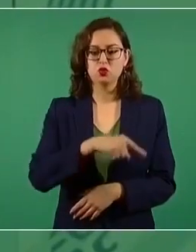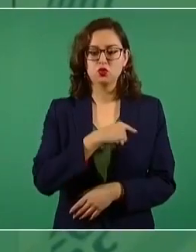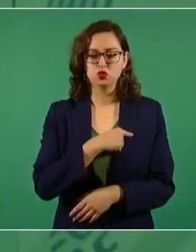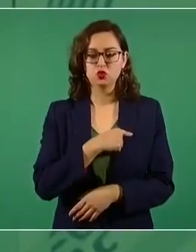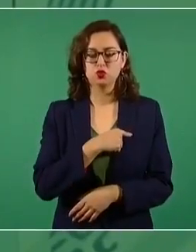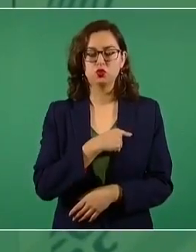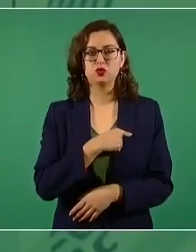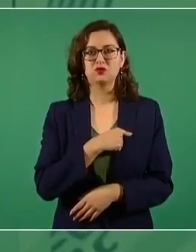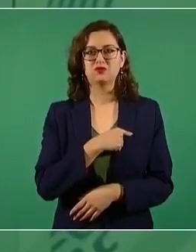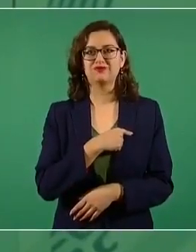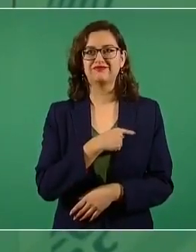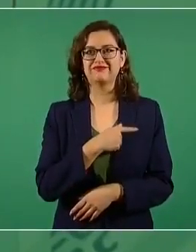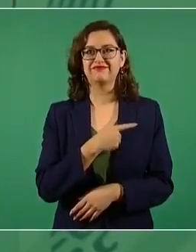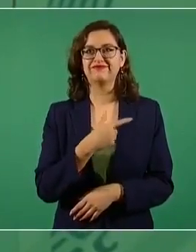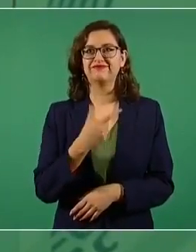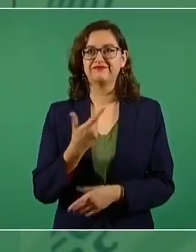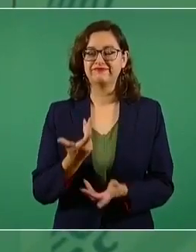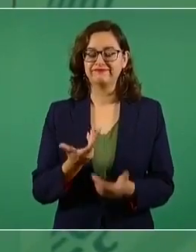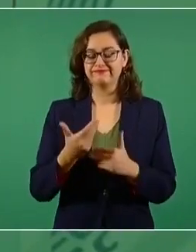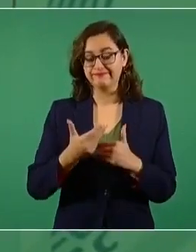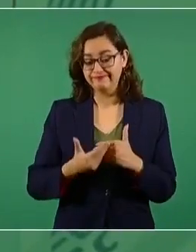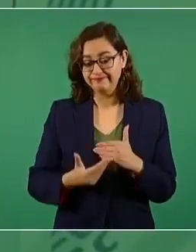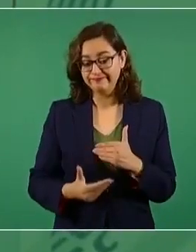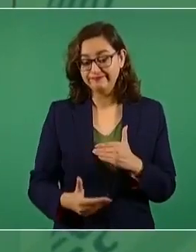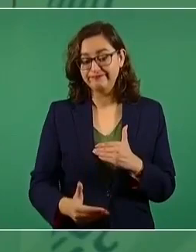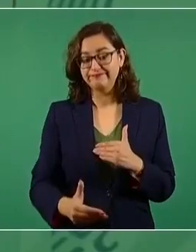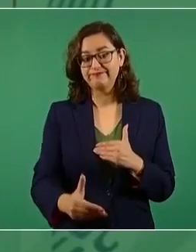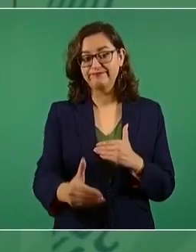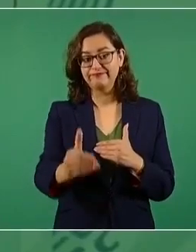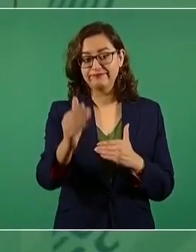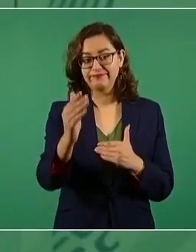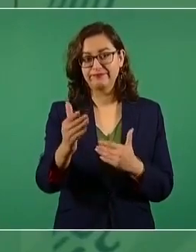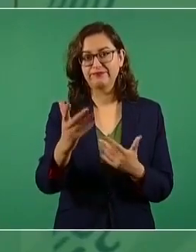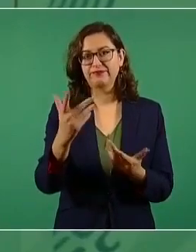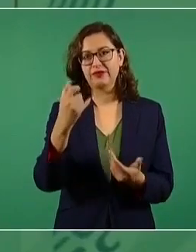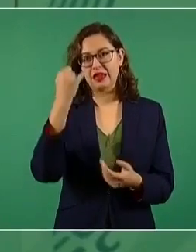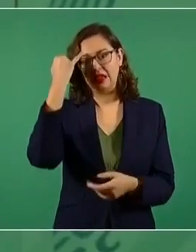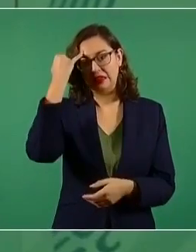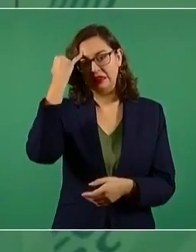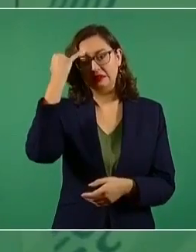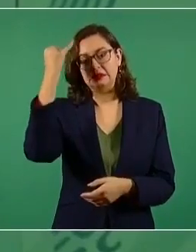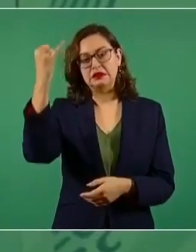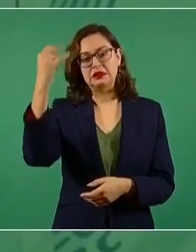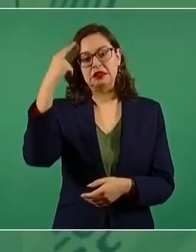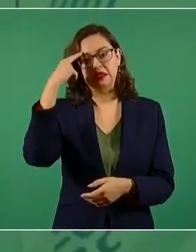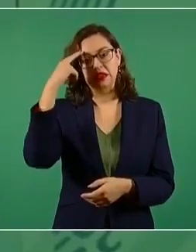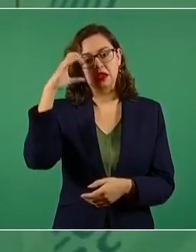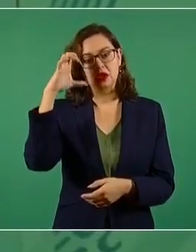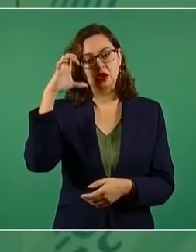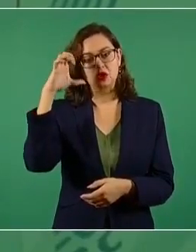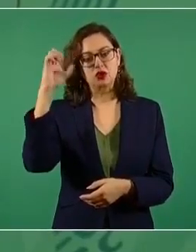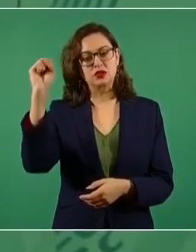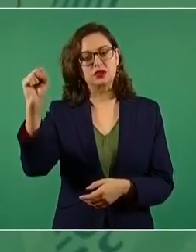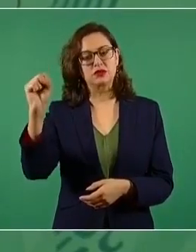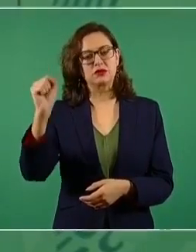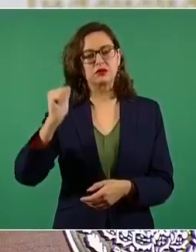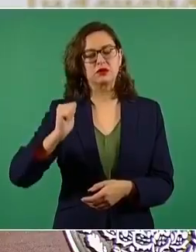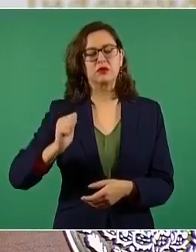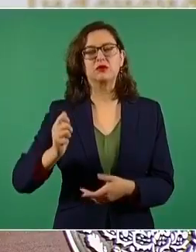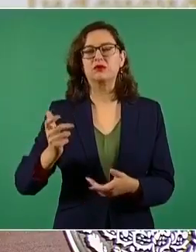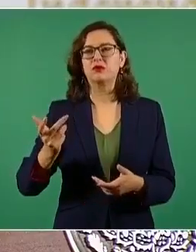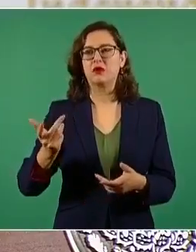enfrentar esta concepción burocrática,